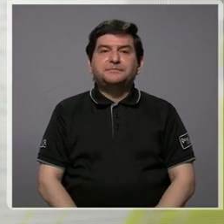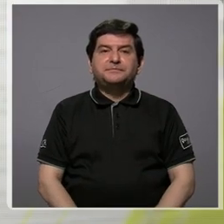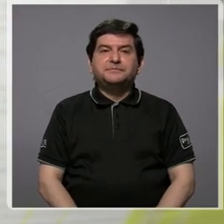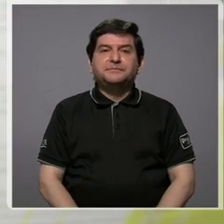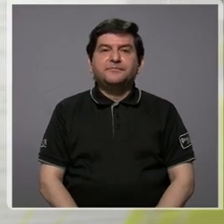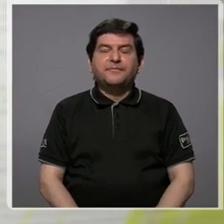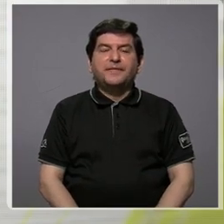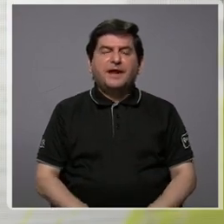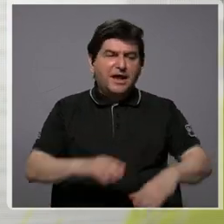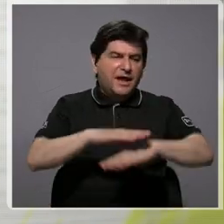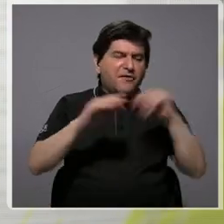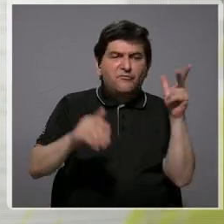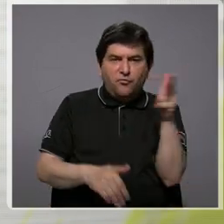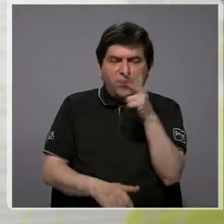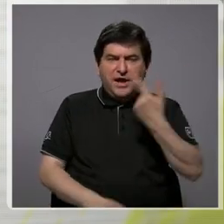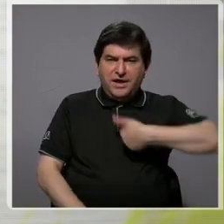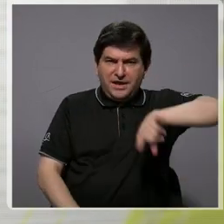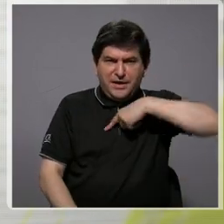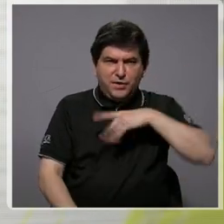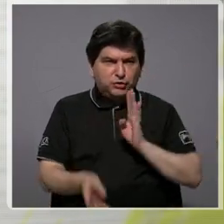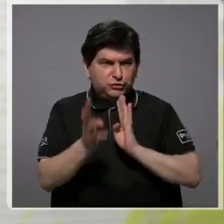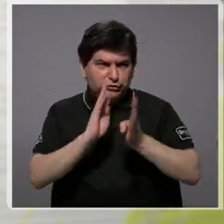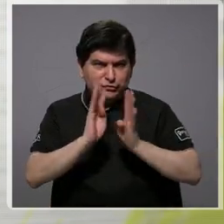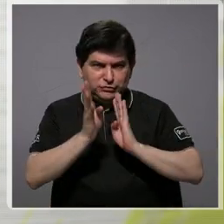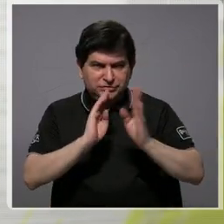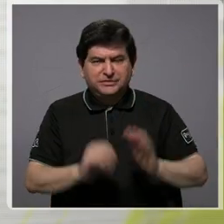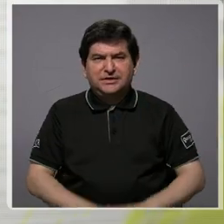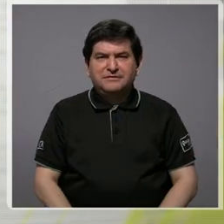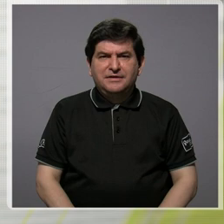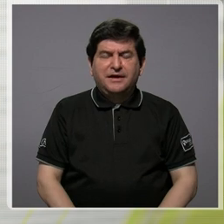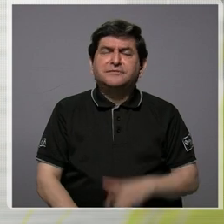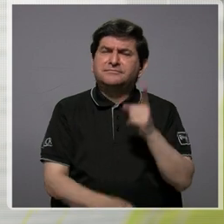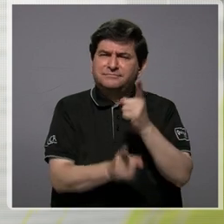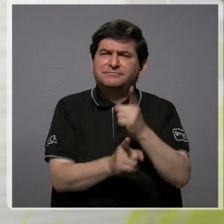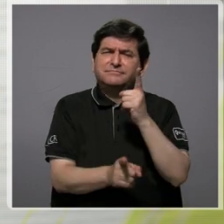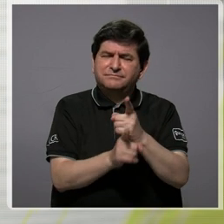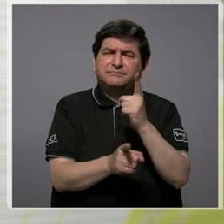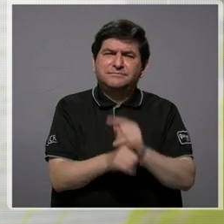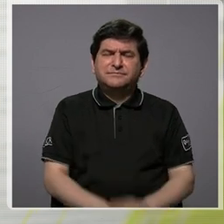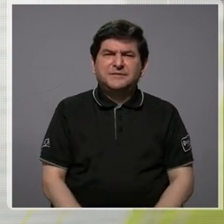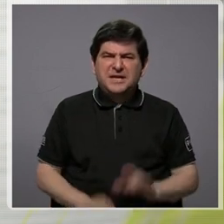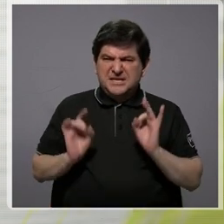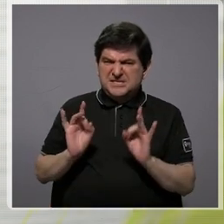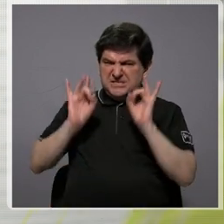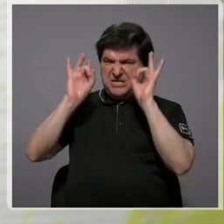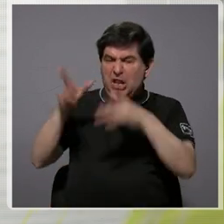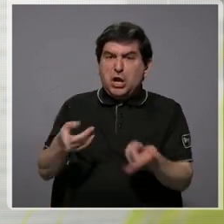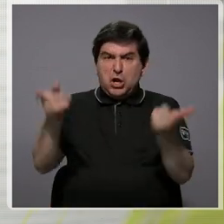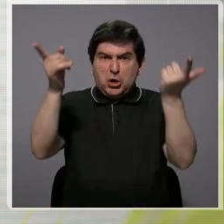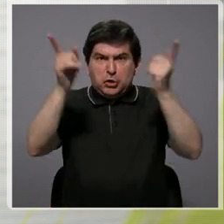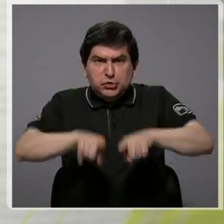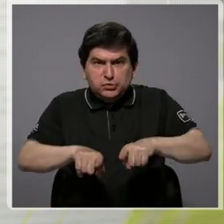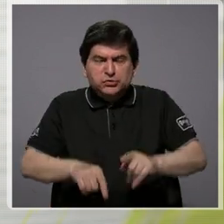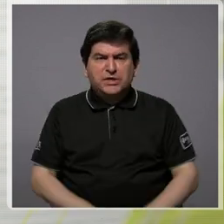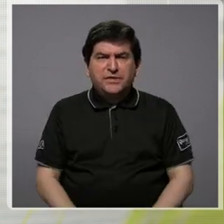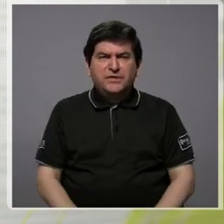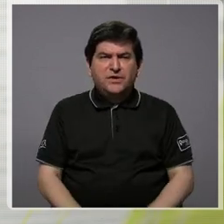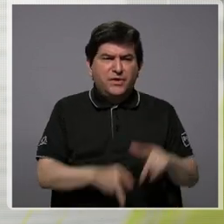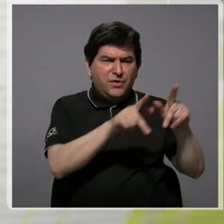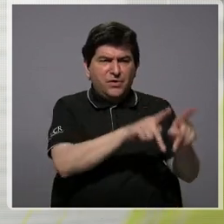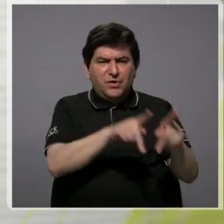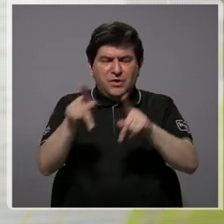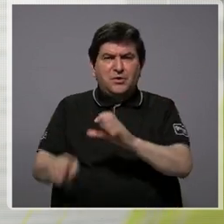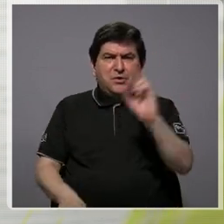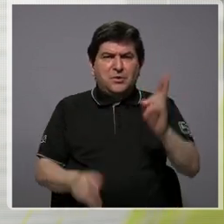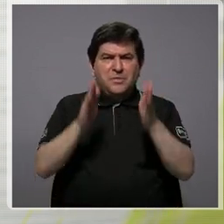Fuera de cámaras, nosotros estuvimos conversando sobre efectivamente que los odios se dieron, aunque muchos costarricenses